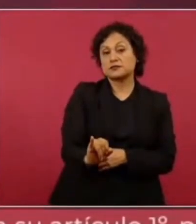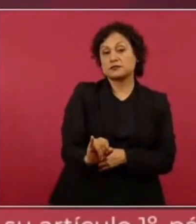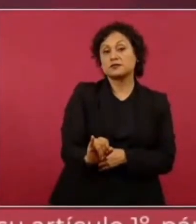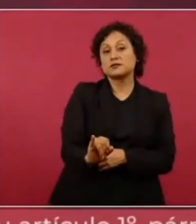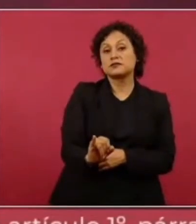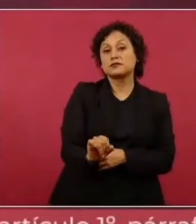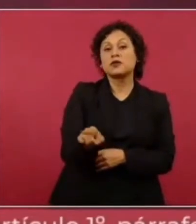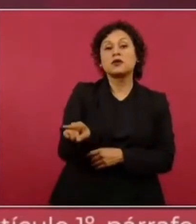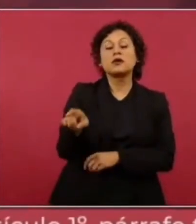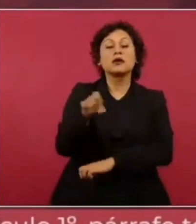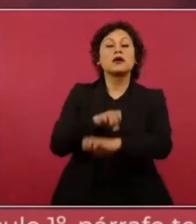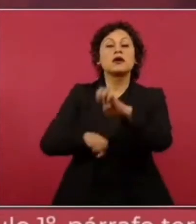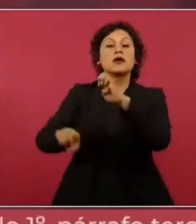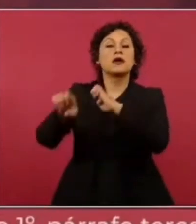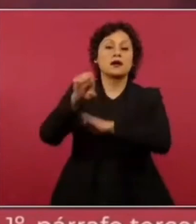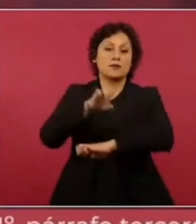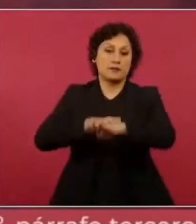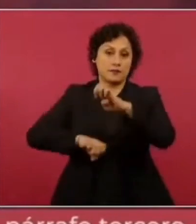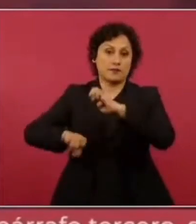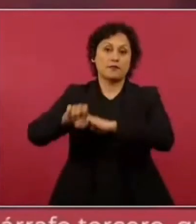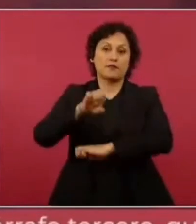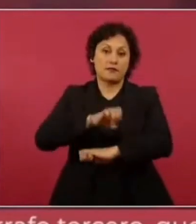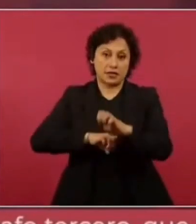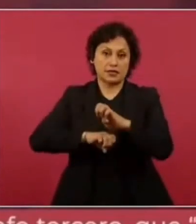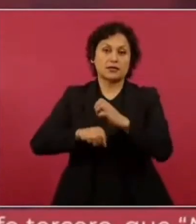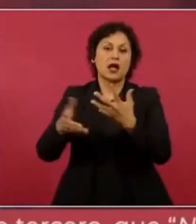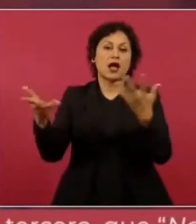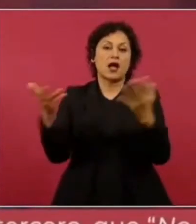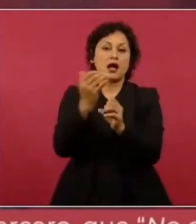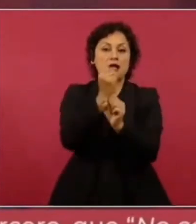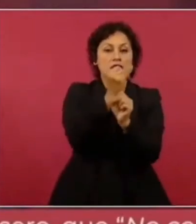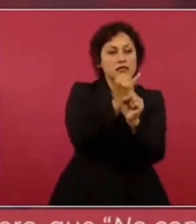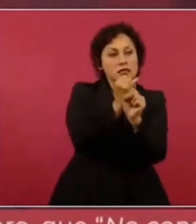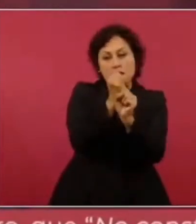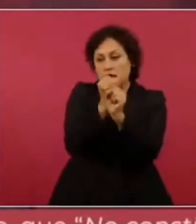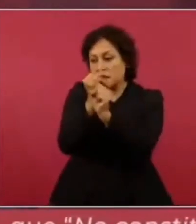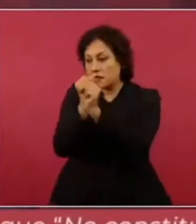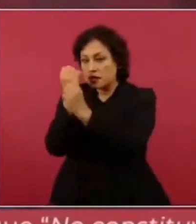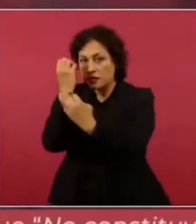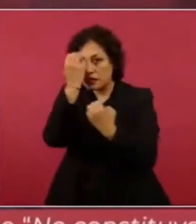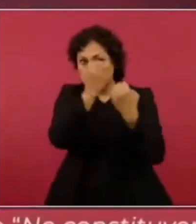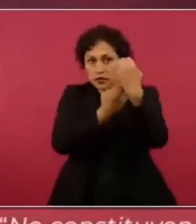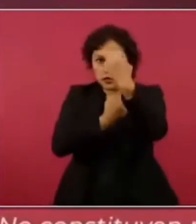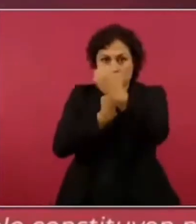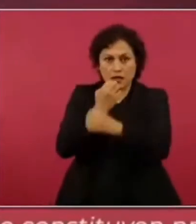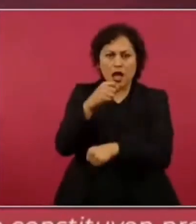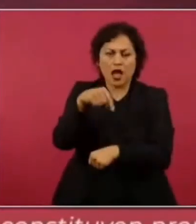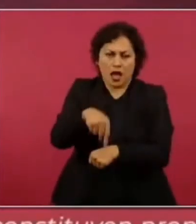consultoría que hace una encuesta aquí la hemos visto